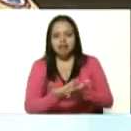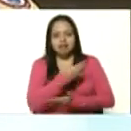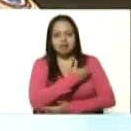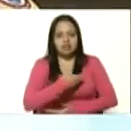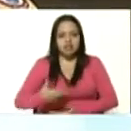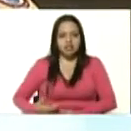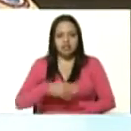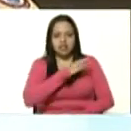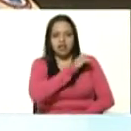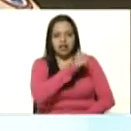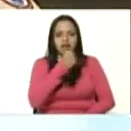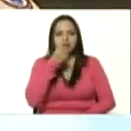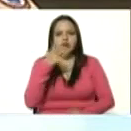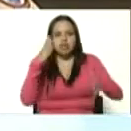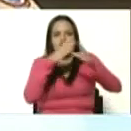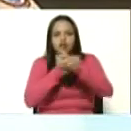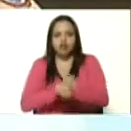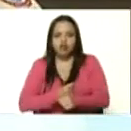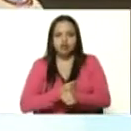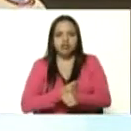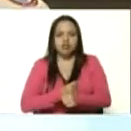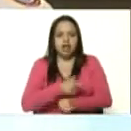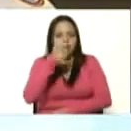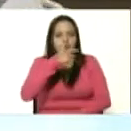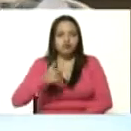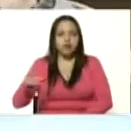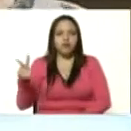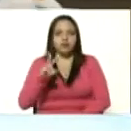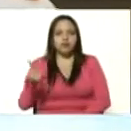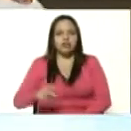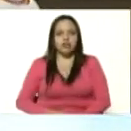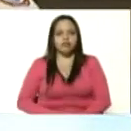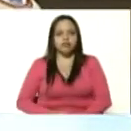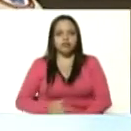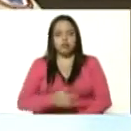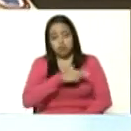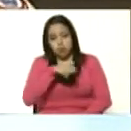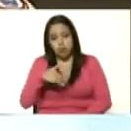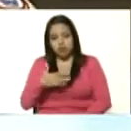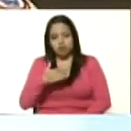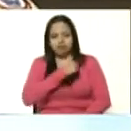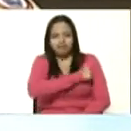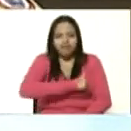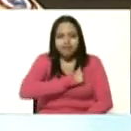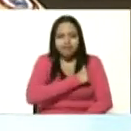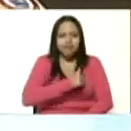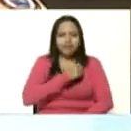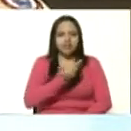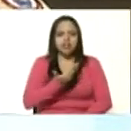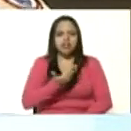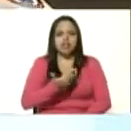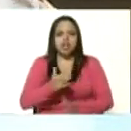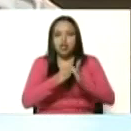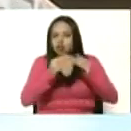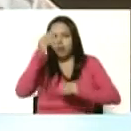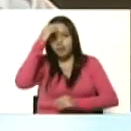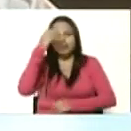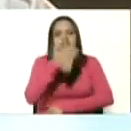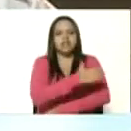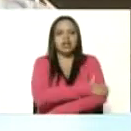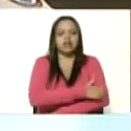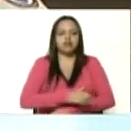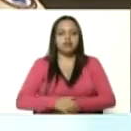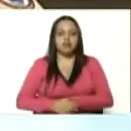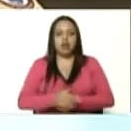nuestras condolencias a todos nuestros mártires y muy especialmente a parte de todos los milicianos y las milicianas de Venezuela nuestros